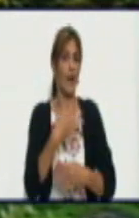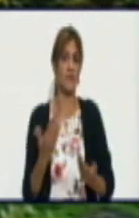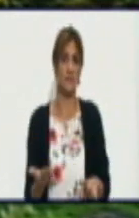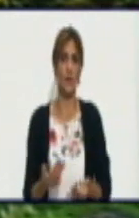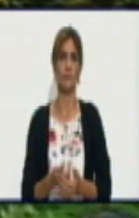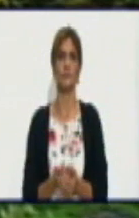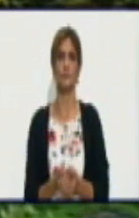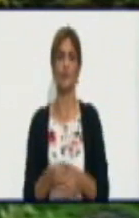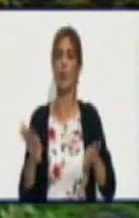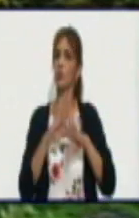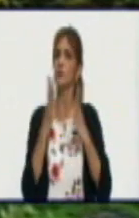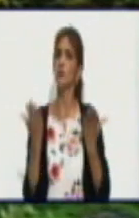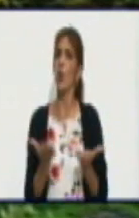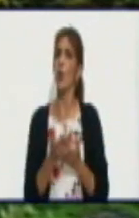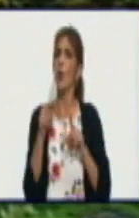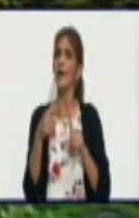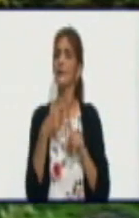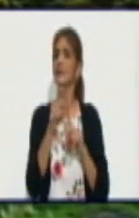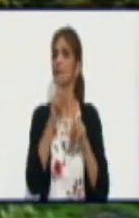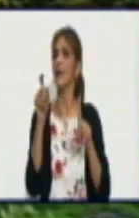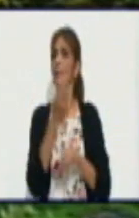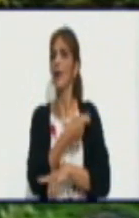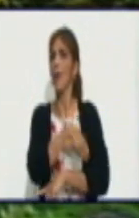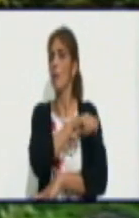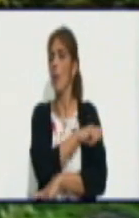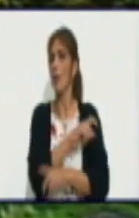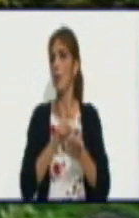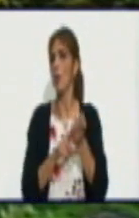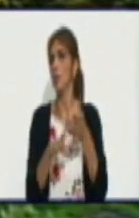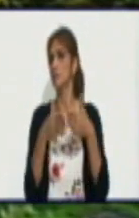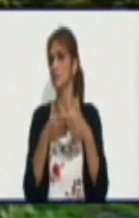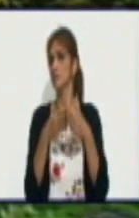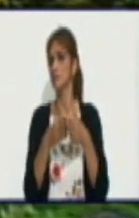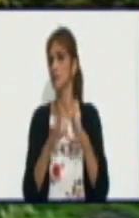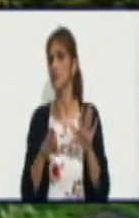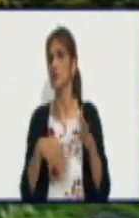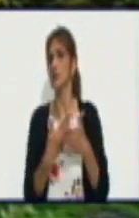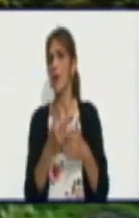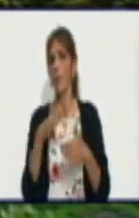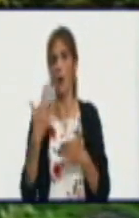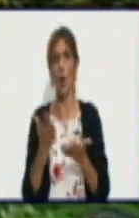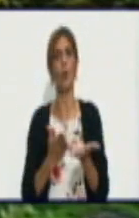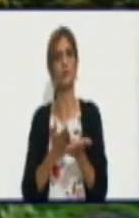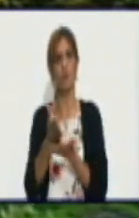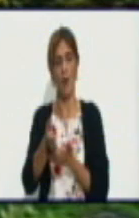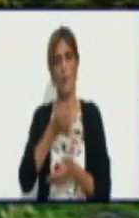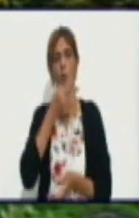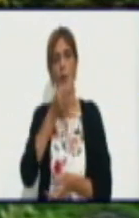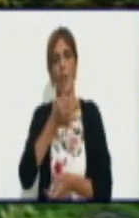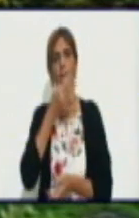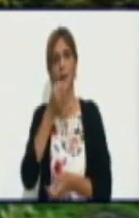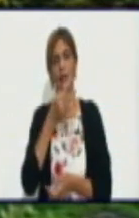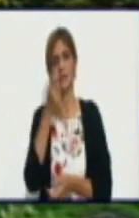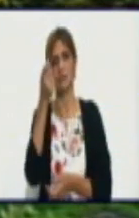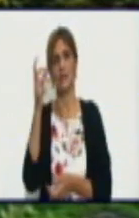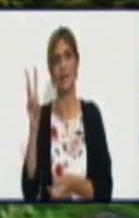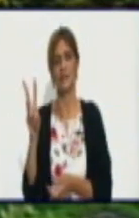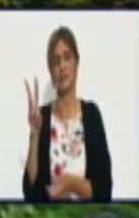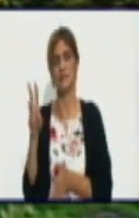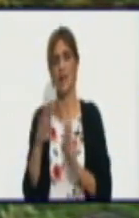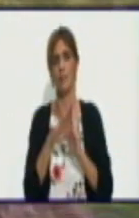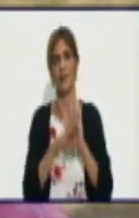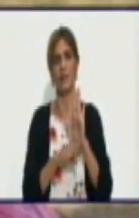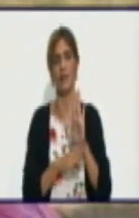todo este tema en la población granmense y al regreso entonces continuamos con la explicación de las 13 medidas. Veamos.